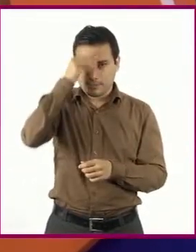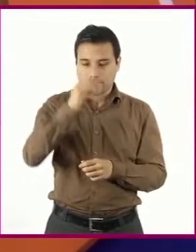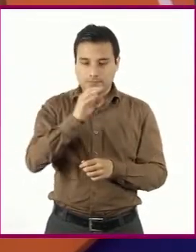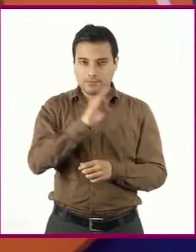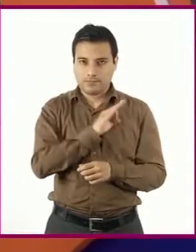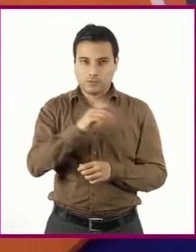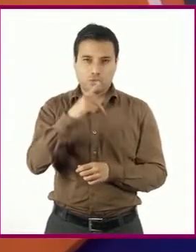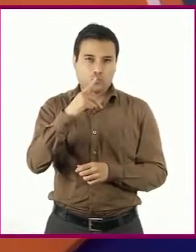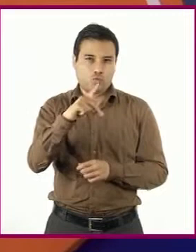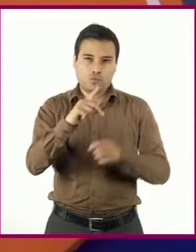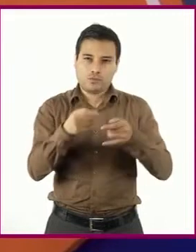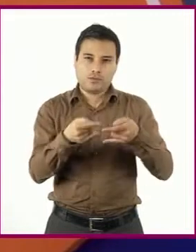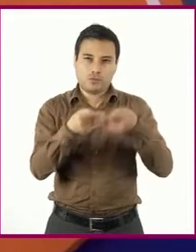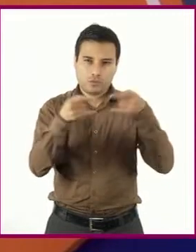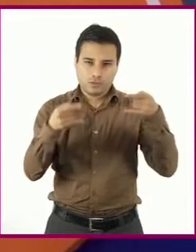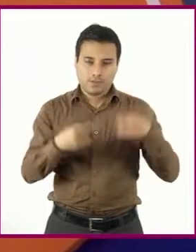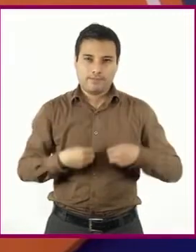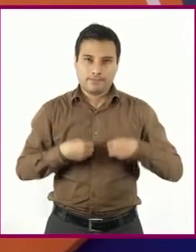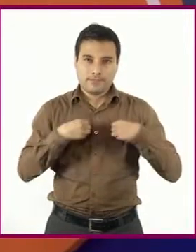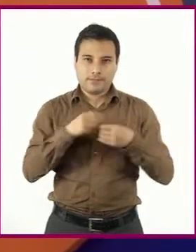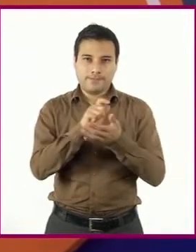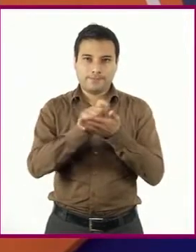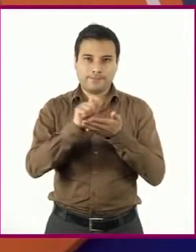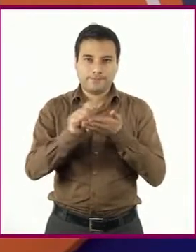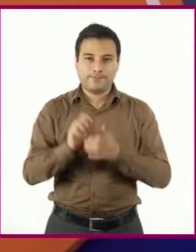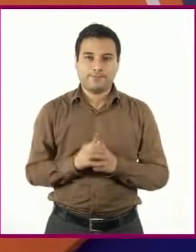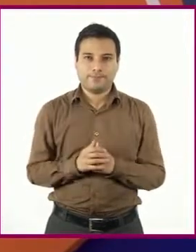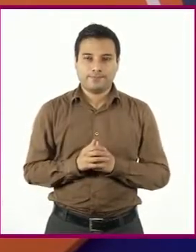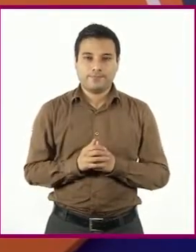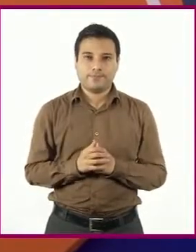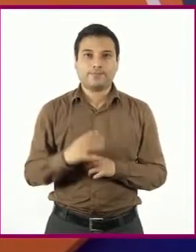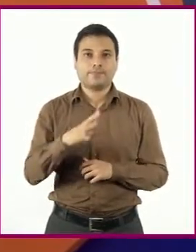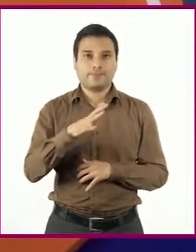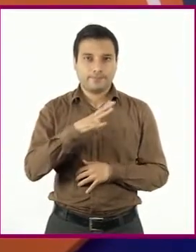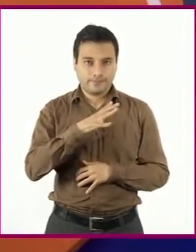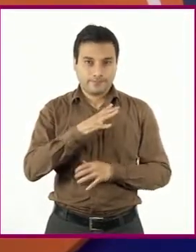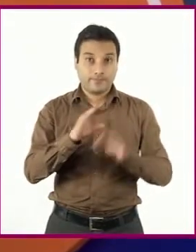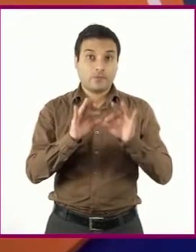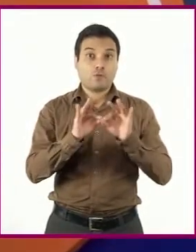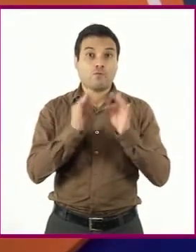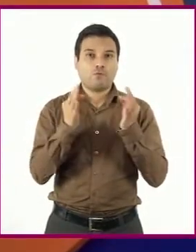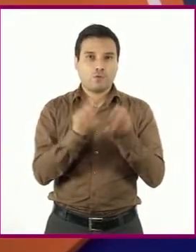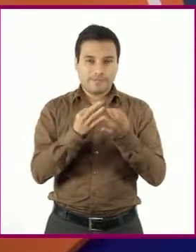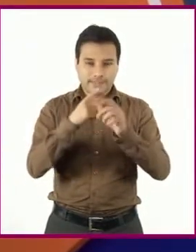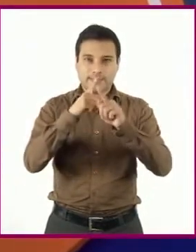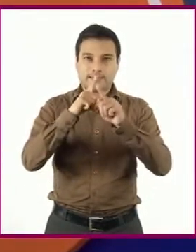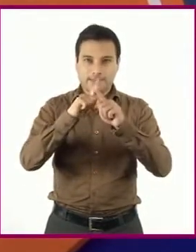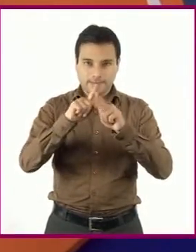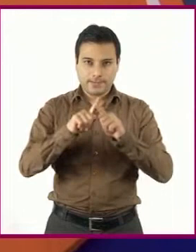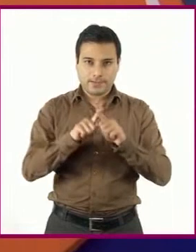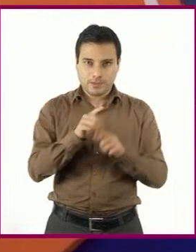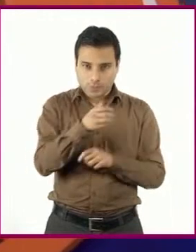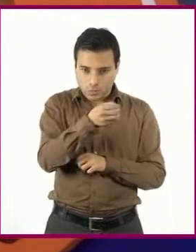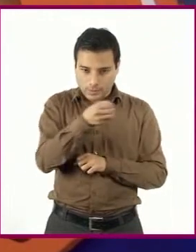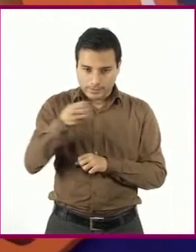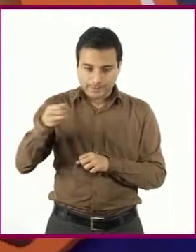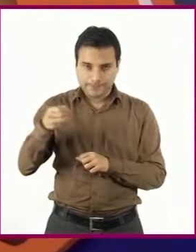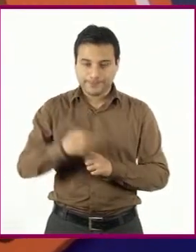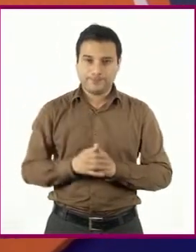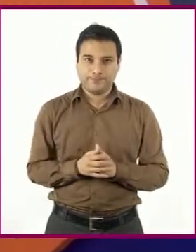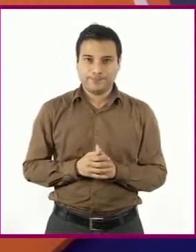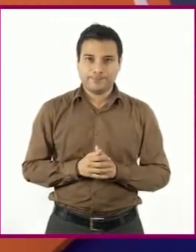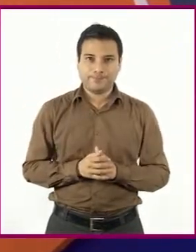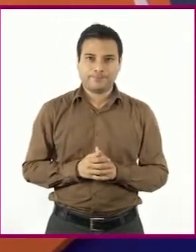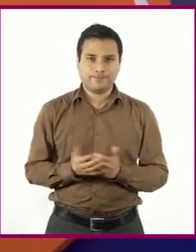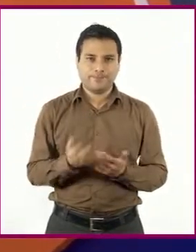Esto quiere decir que conocerán las diferentes formas en que se estructura este tipo de texto y los distintos